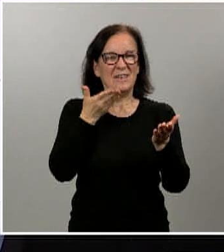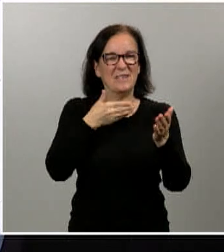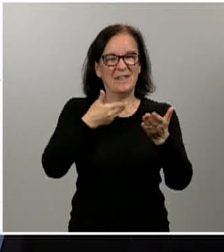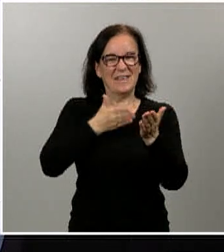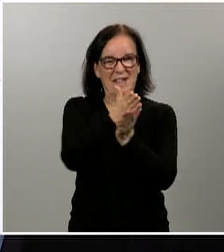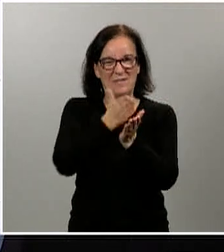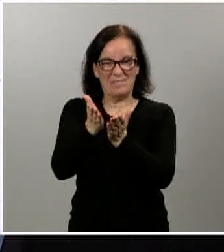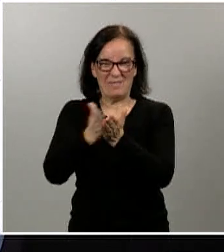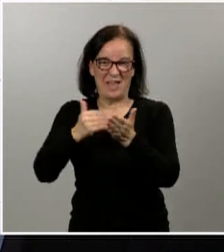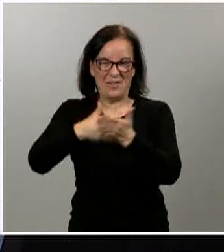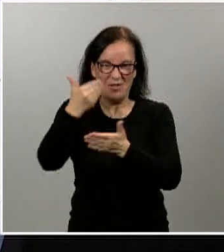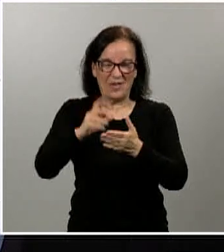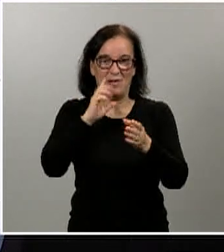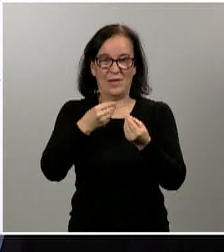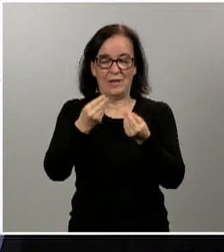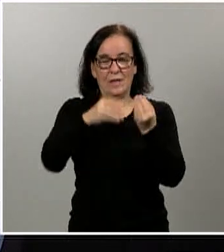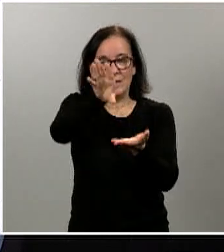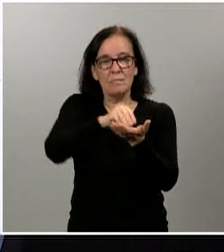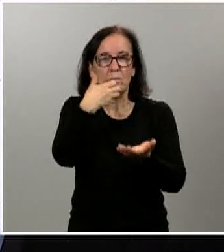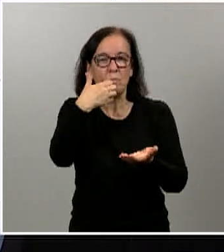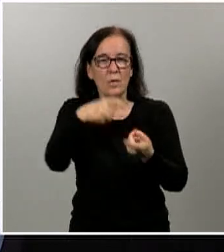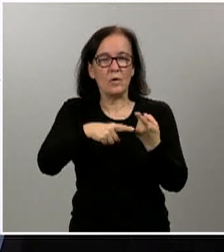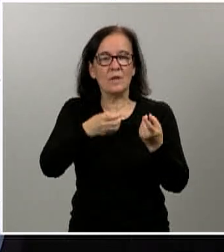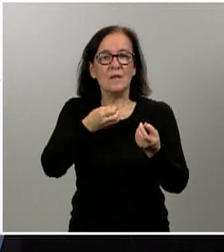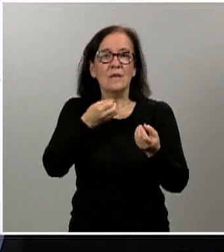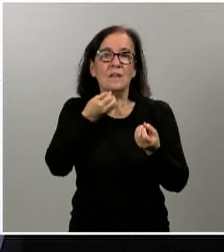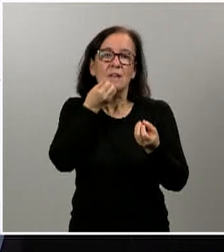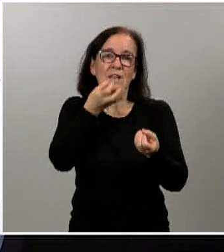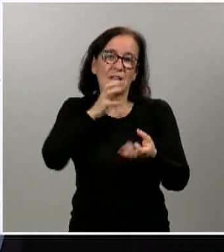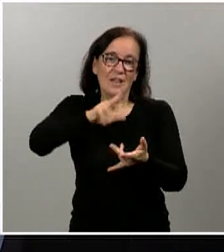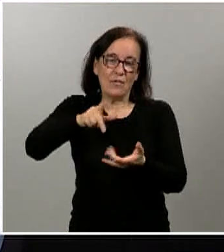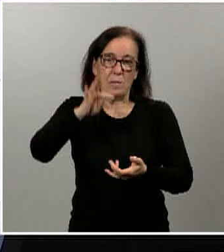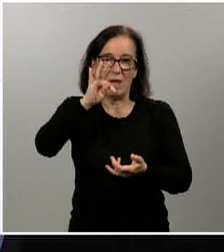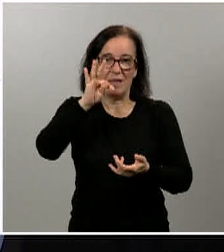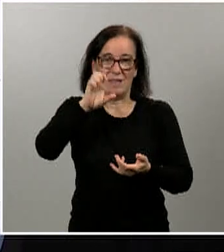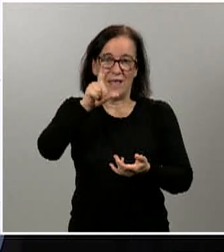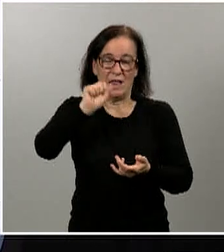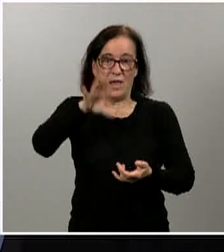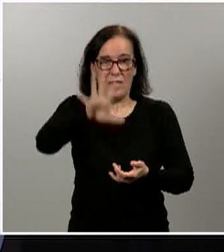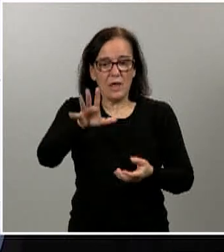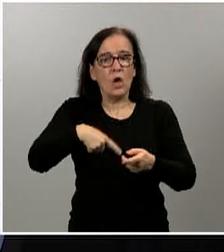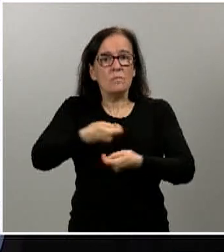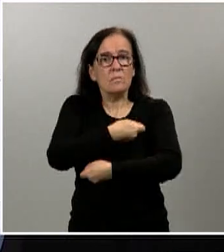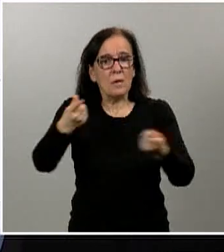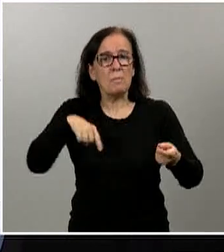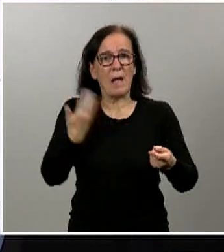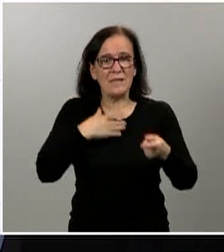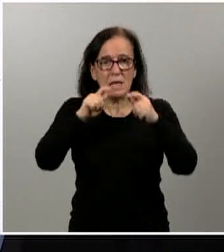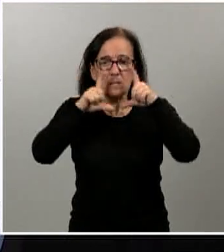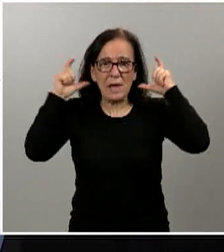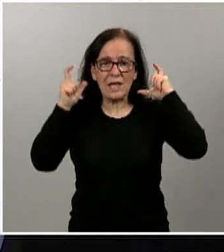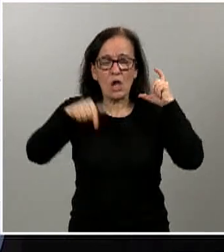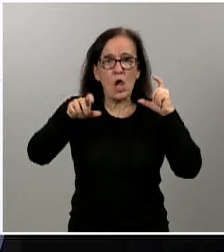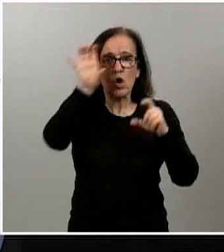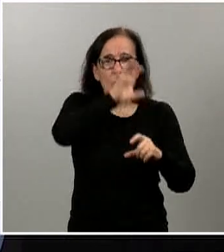Por ejemplo, tomo la pregunta de Informativos Telecinco. ¿Se van a repartir mañana más mascarillas en las comunidades donde se han repartido hoy? ¿Hay que